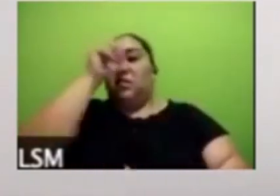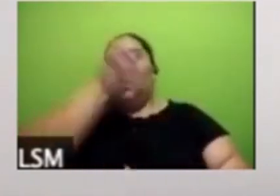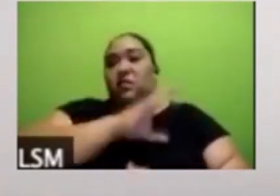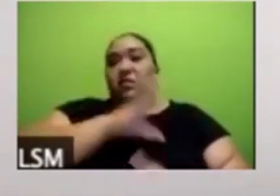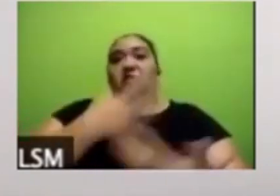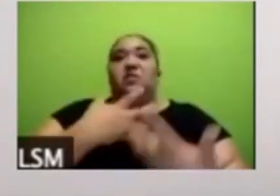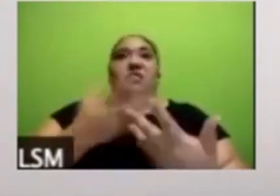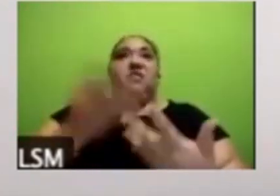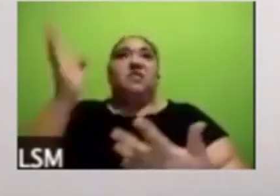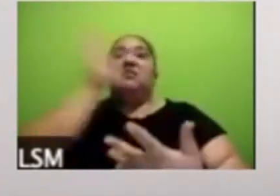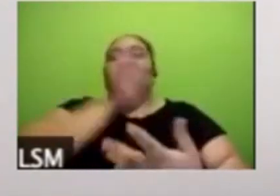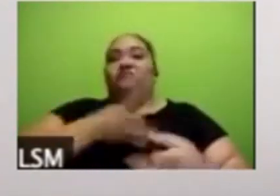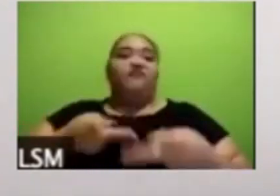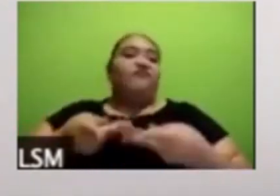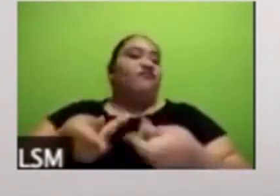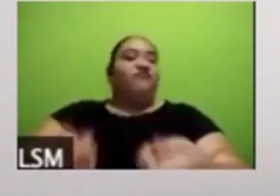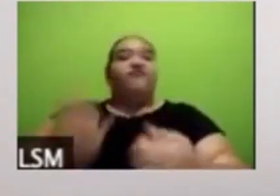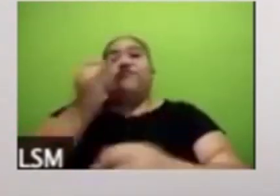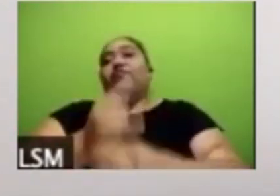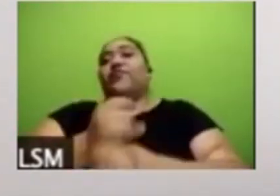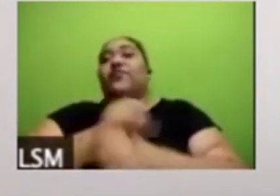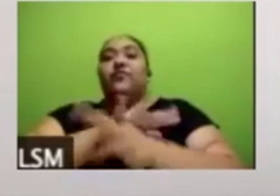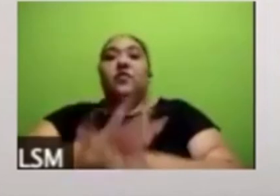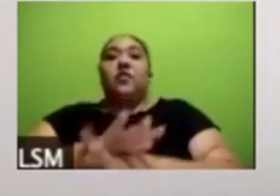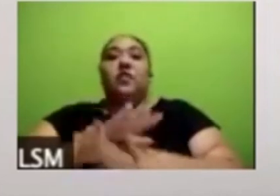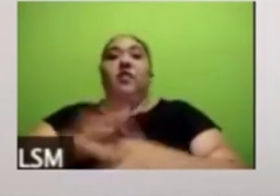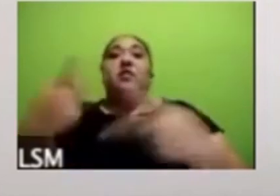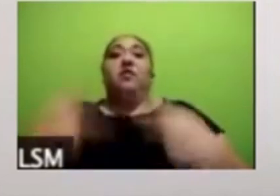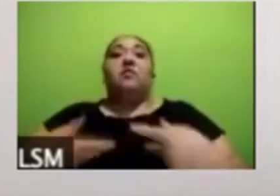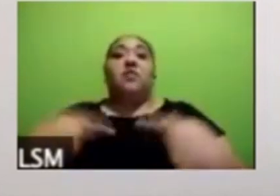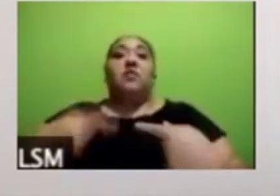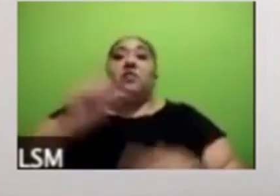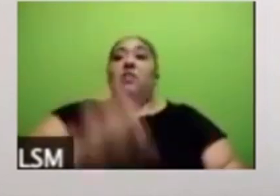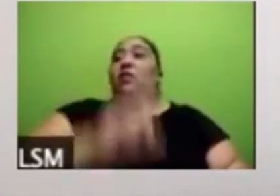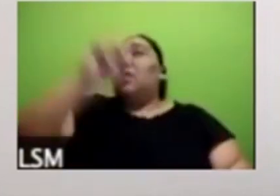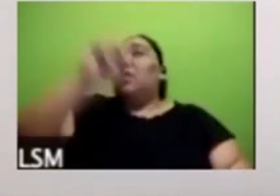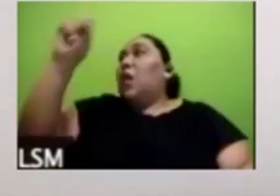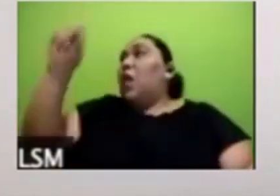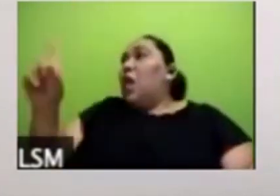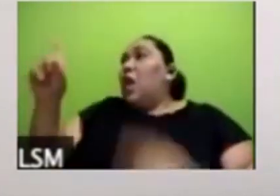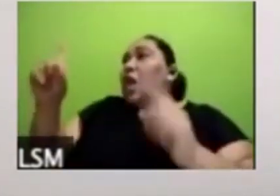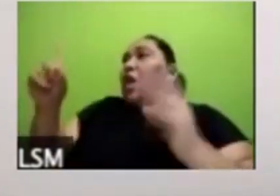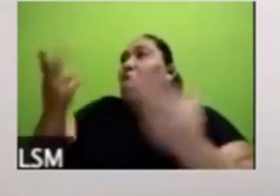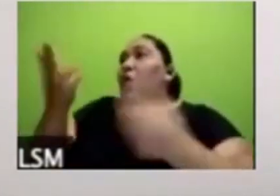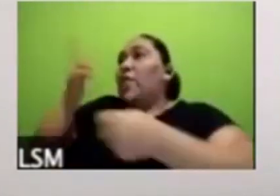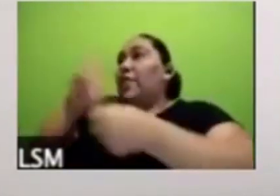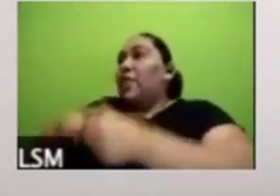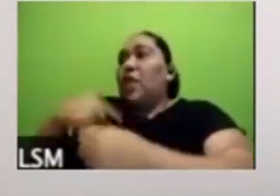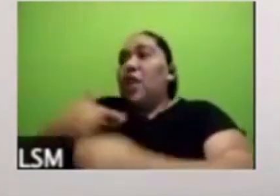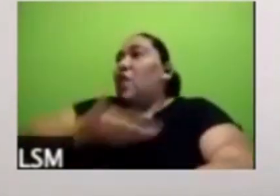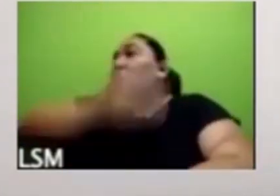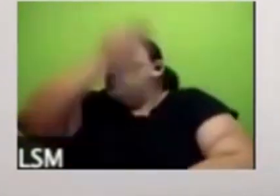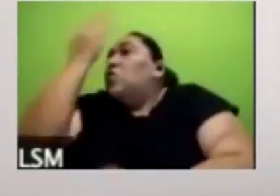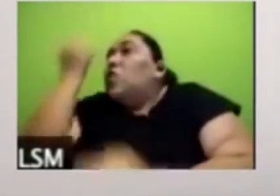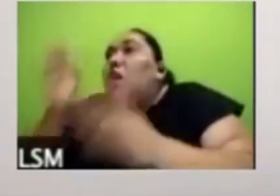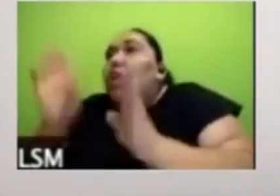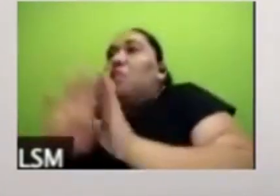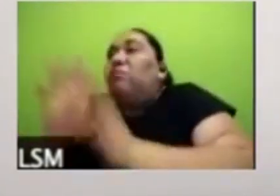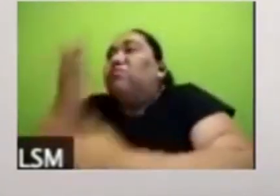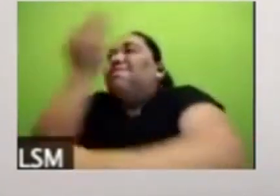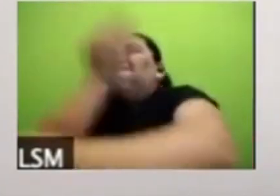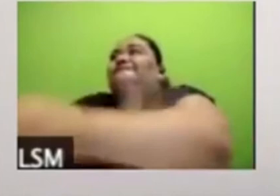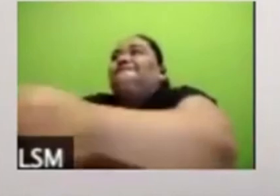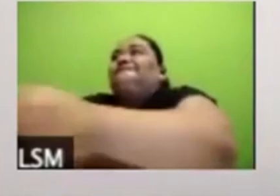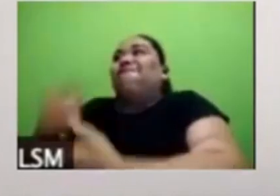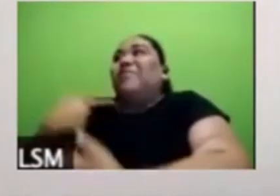información hay gente que no llega a tiempo al hospital porque no sabía lo que tenía que hacer entonces creo que esa es una tragedia en sí